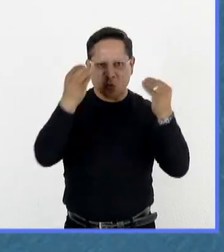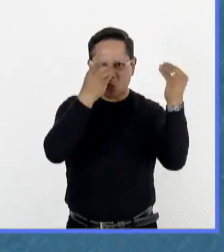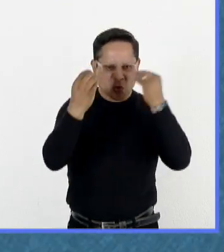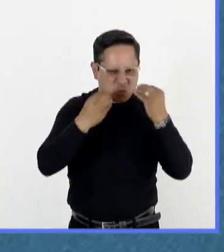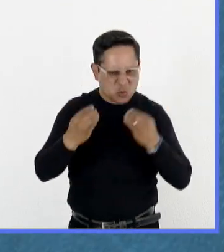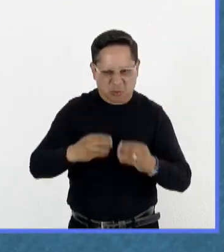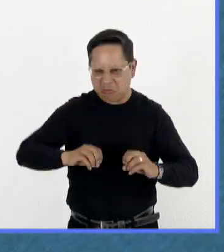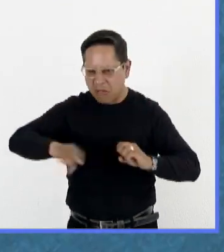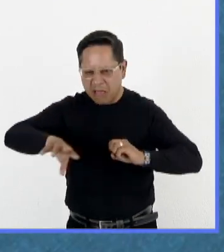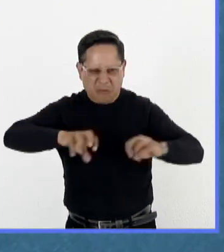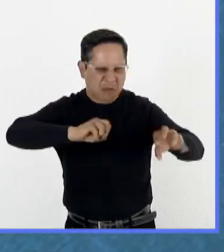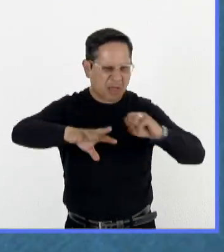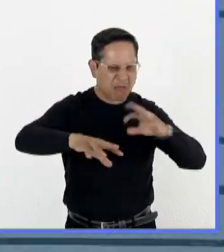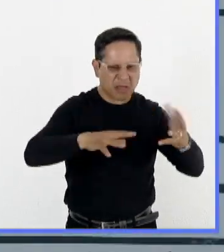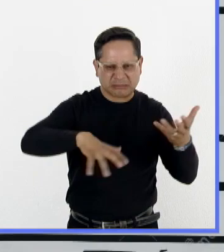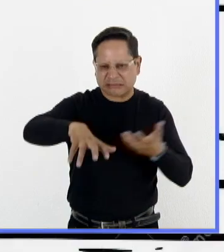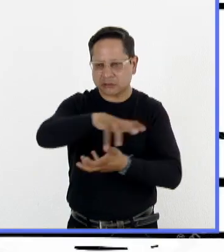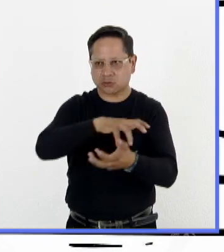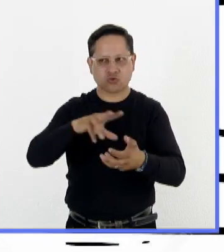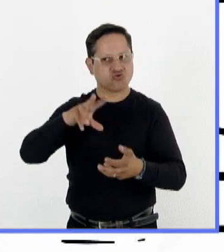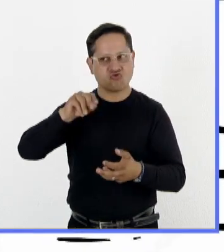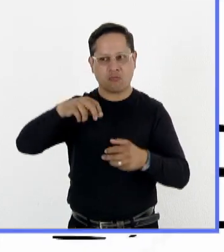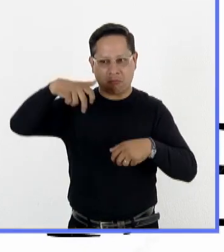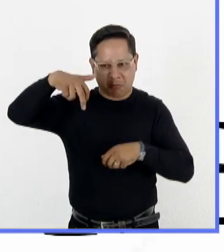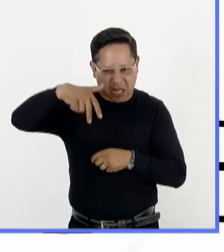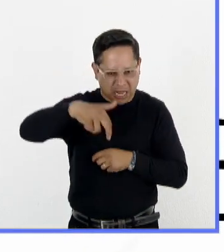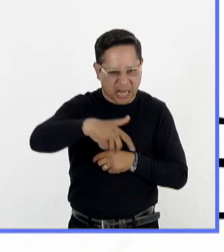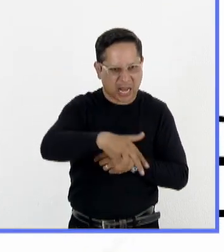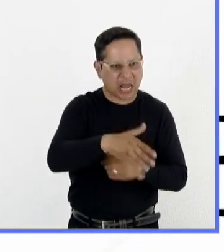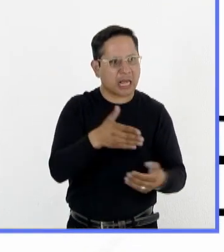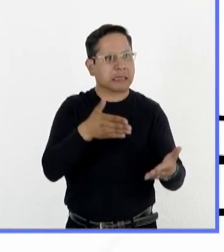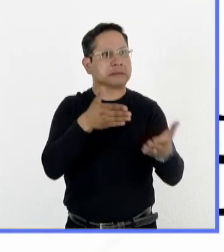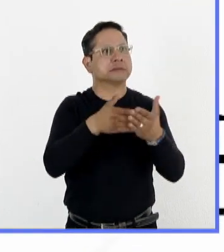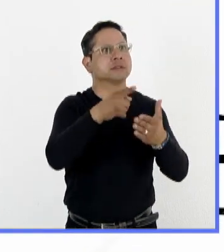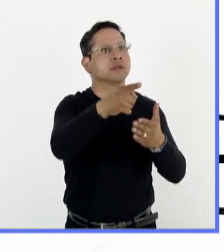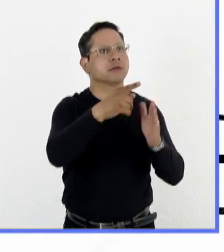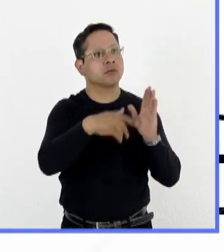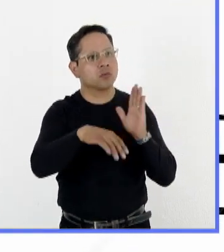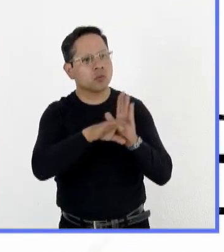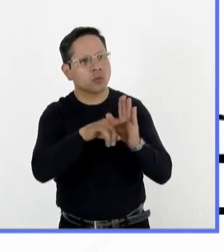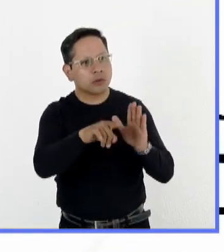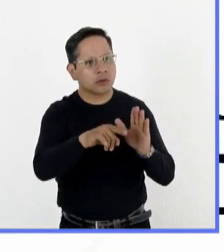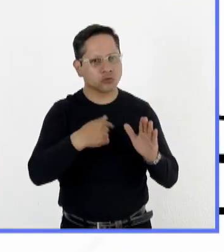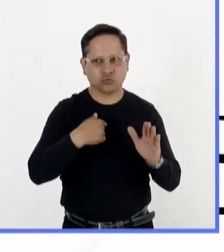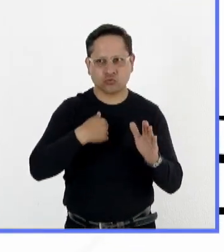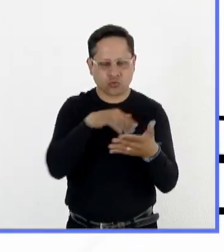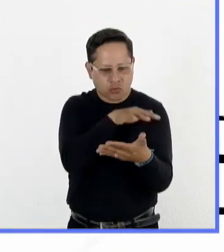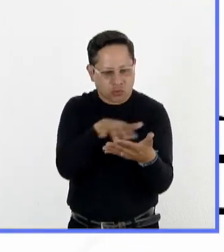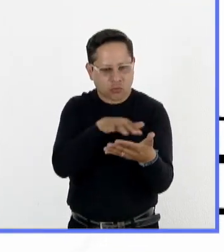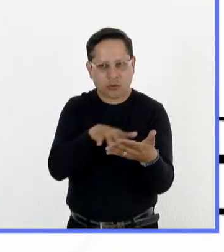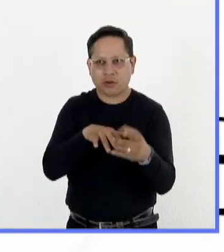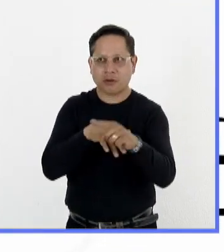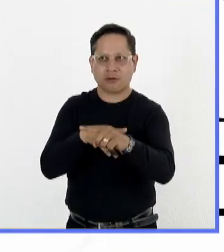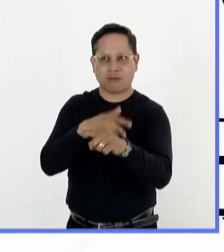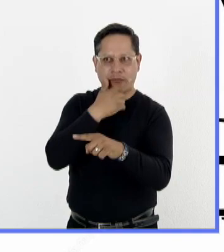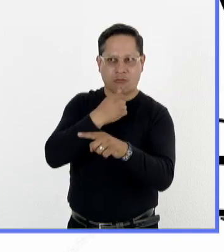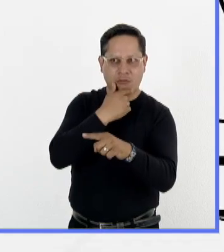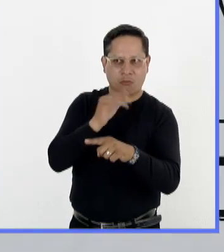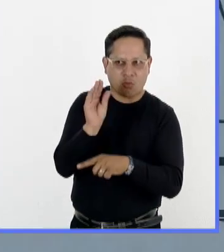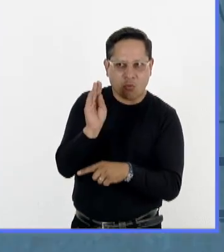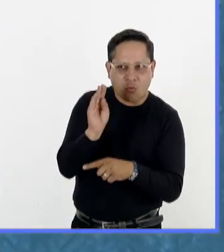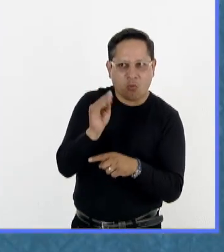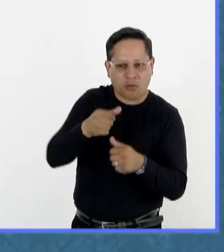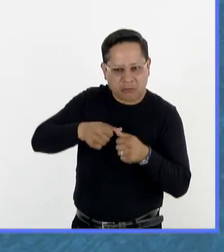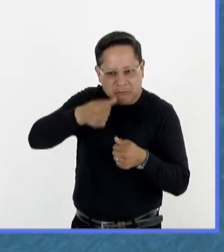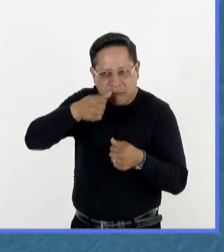abiertos y regados por la cama. No bajarán por las escaleras ni se toparán con el dormitorio donde Leo guarda la coca, la hierba y las